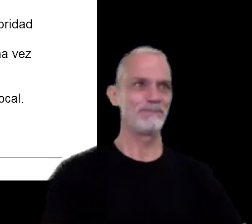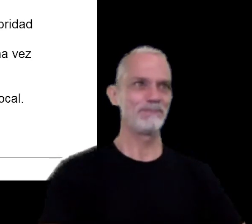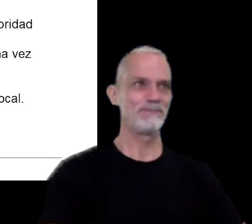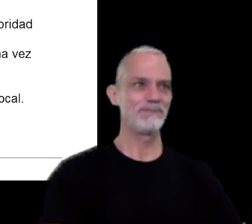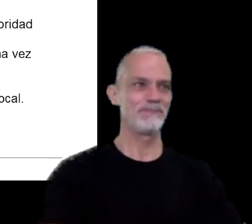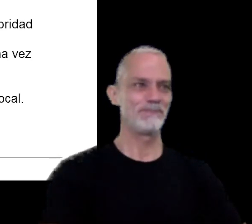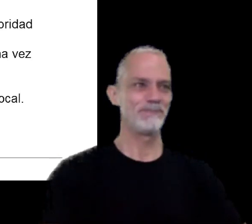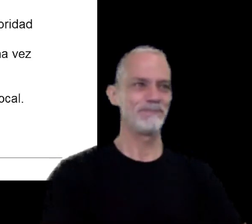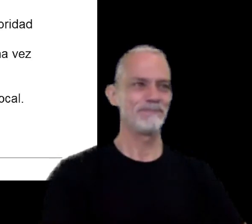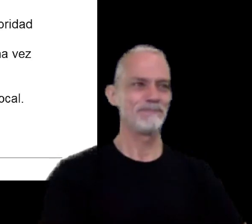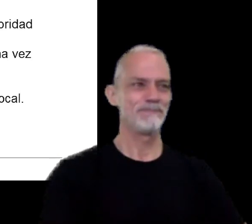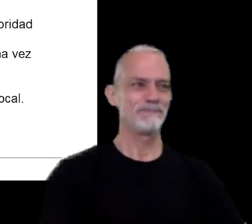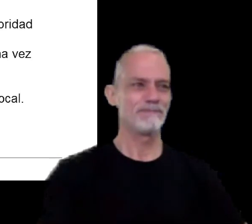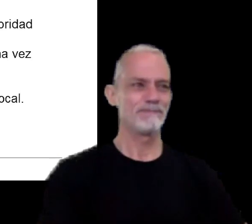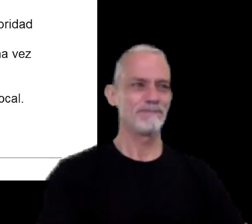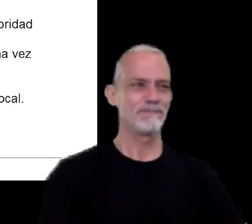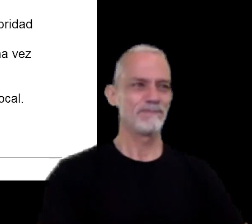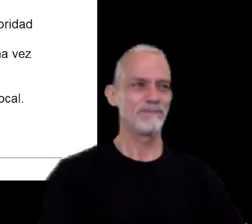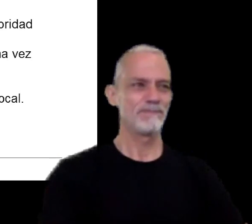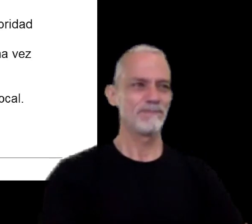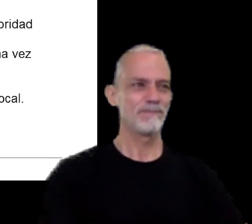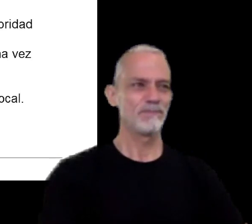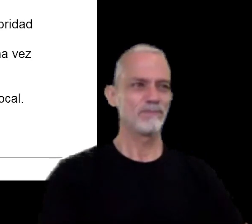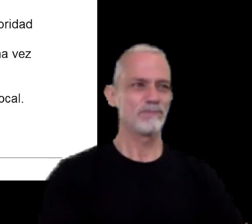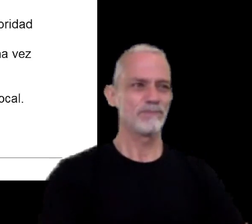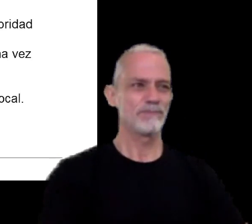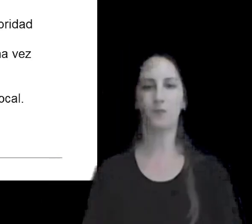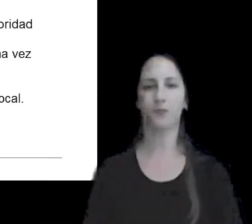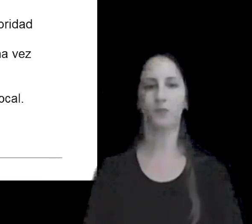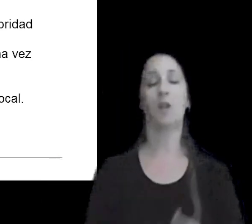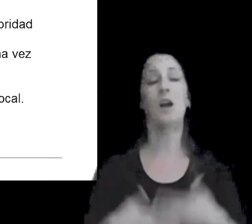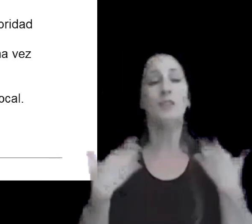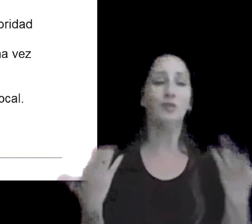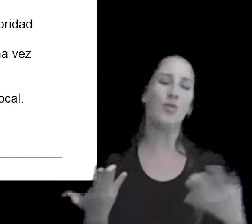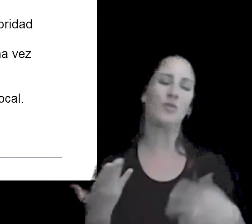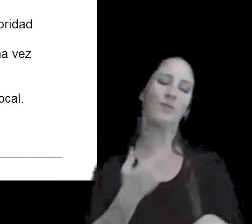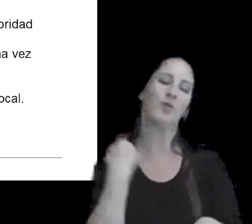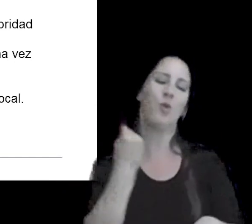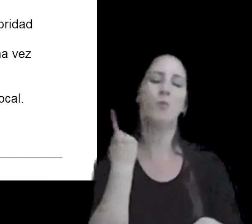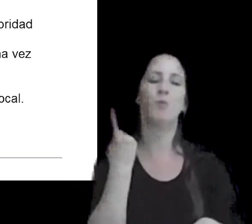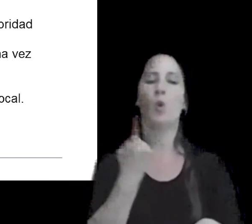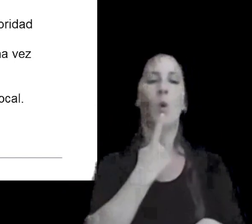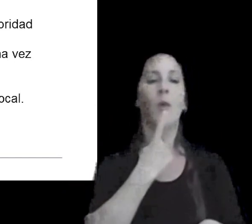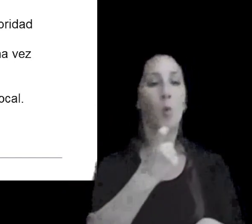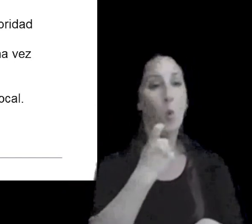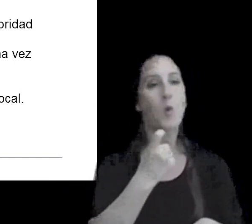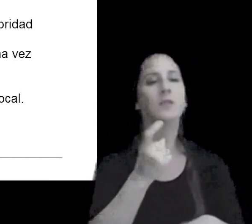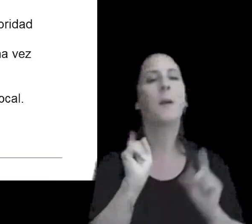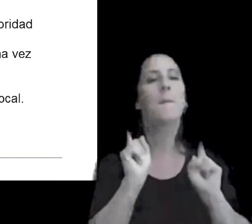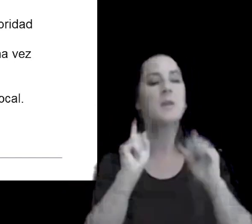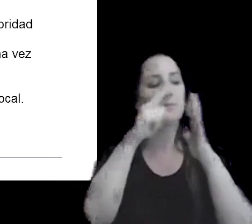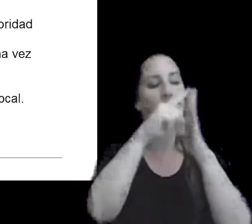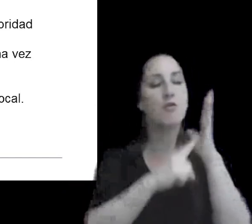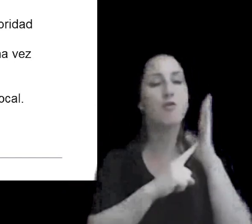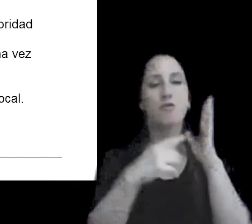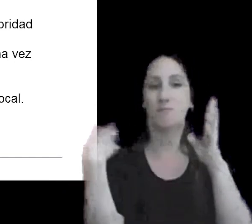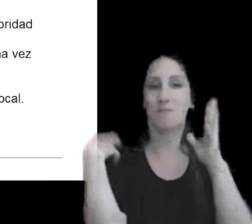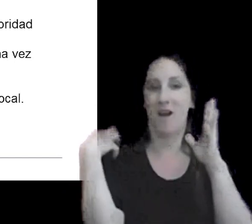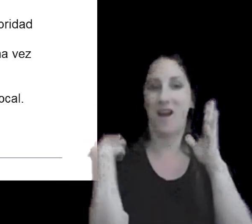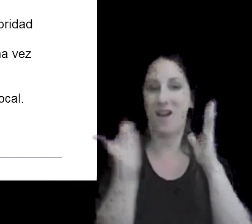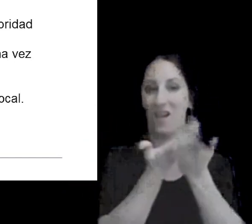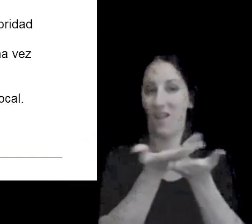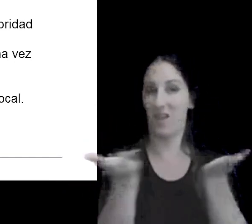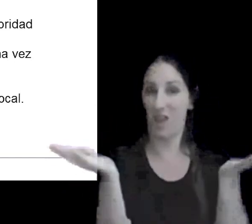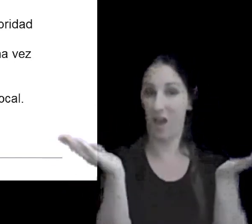lo cual se sobreentiende que le aplican las normas generales de las